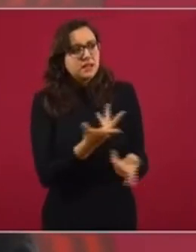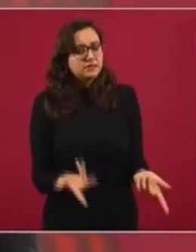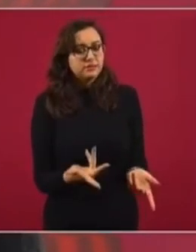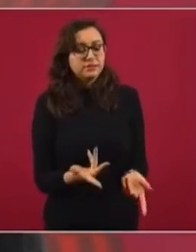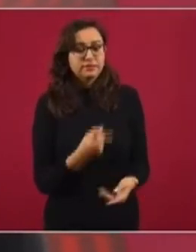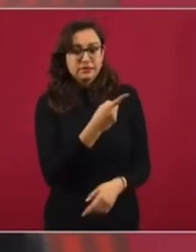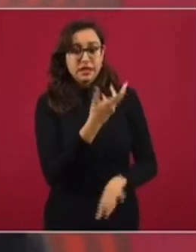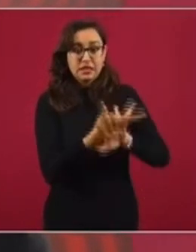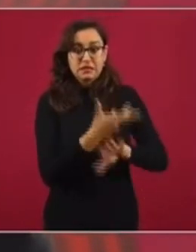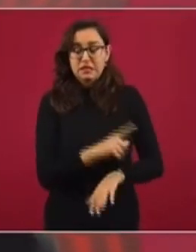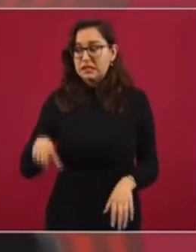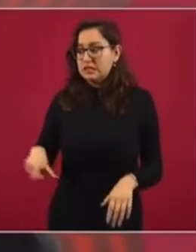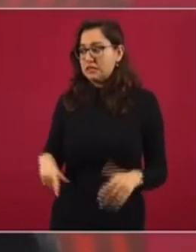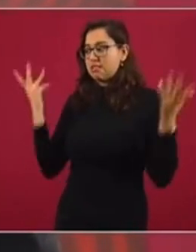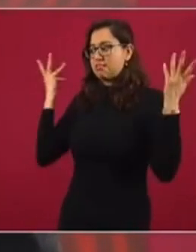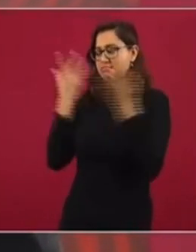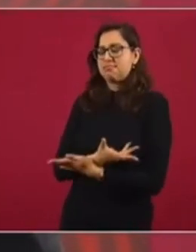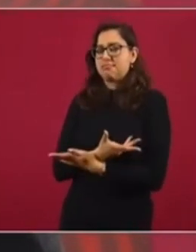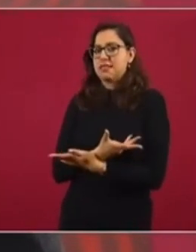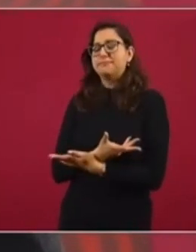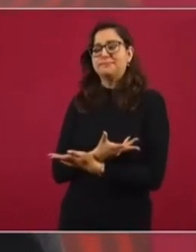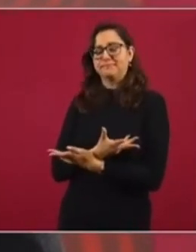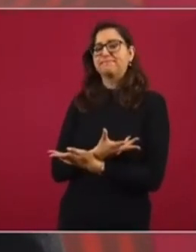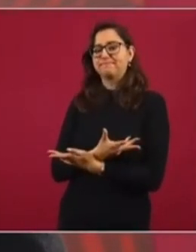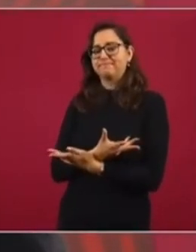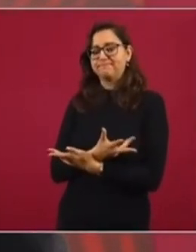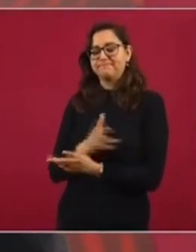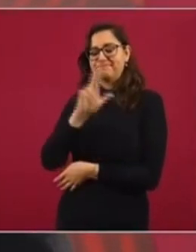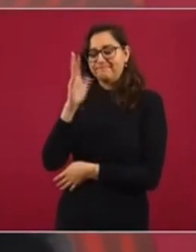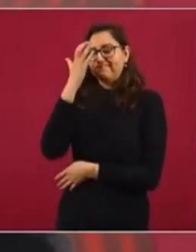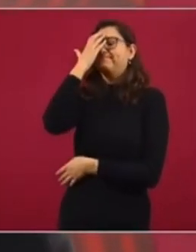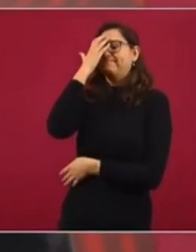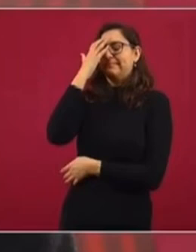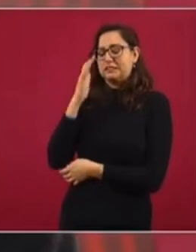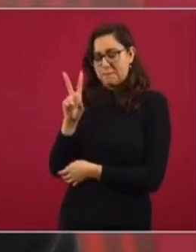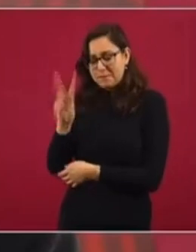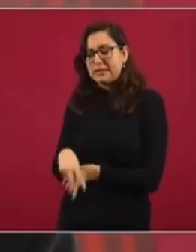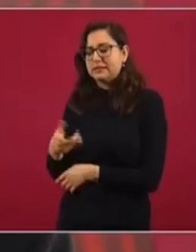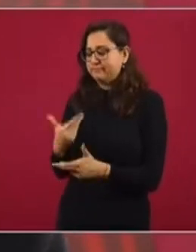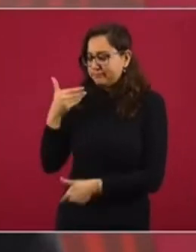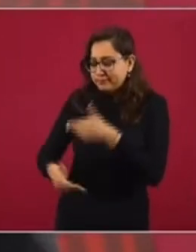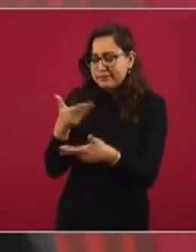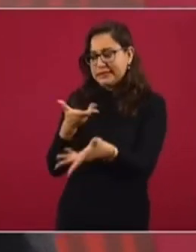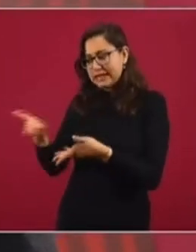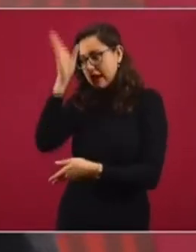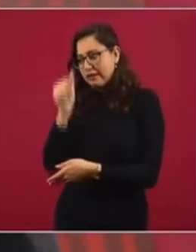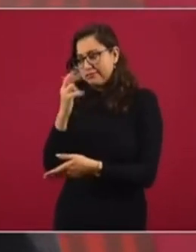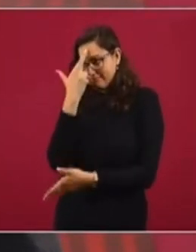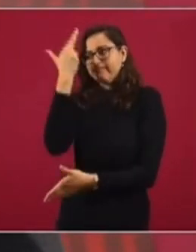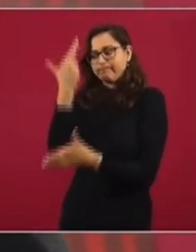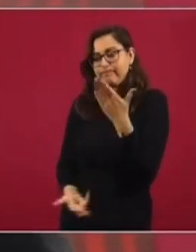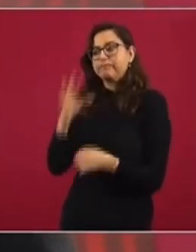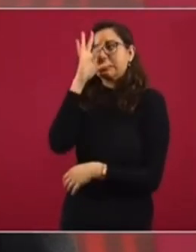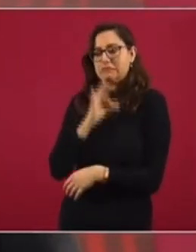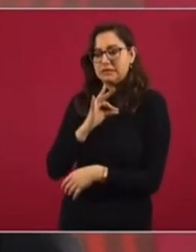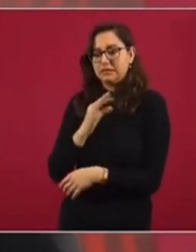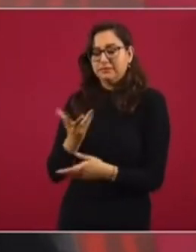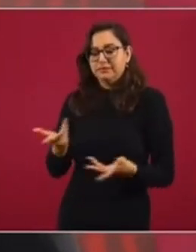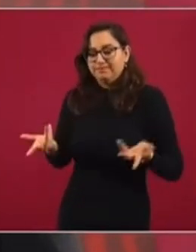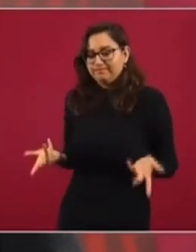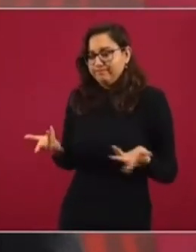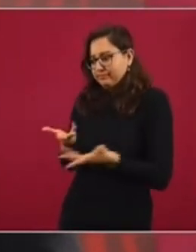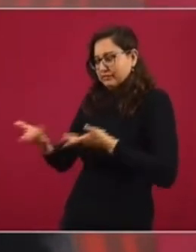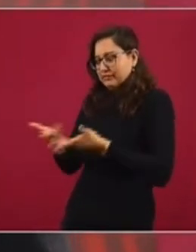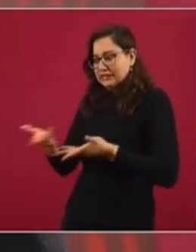Y el mismo gobierno de Estados Unidos reconoce de que hubo una violación al procedimiento y que no puede haber cooperación